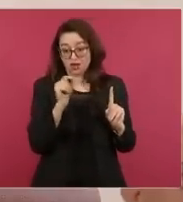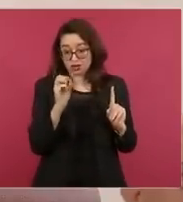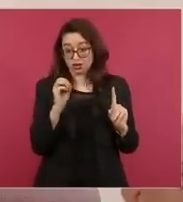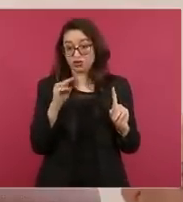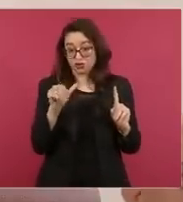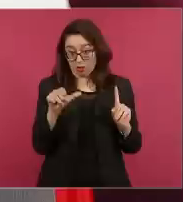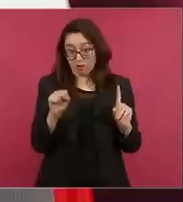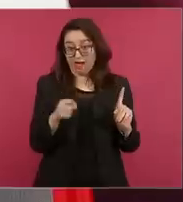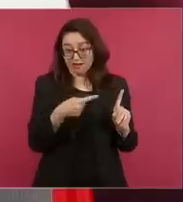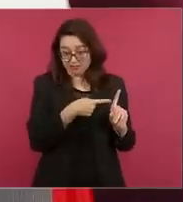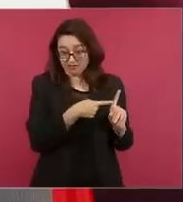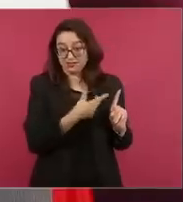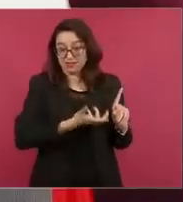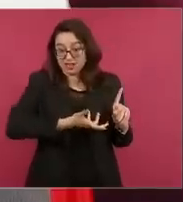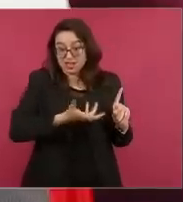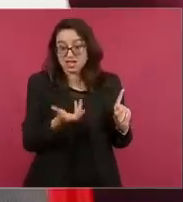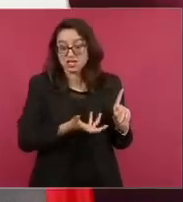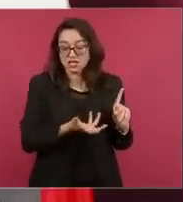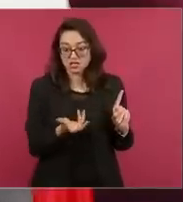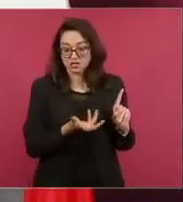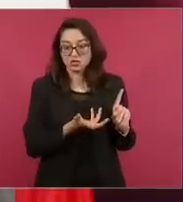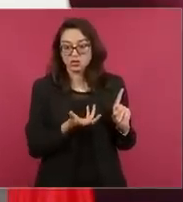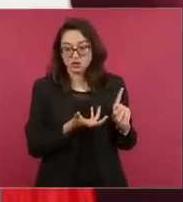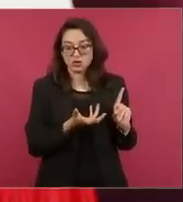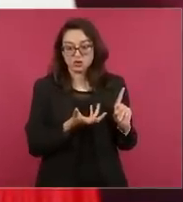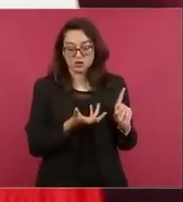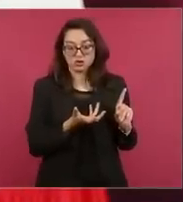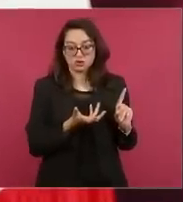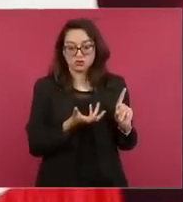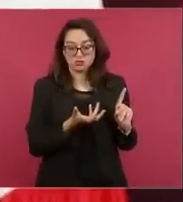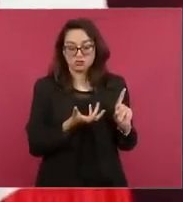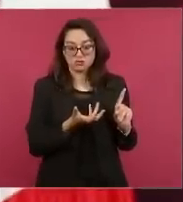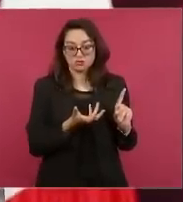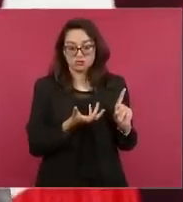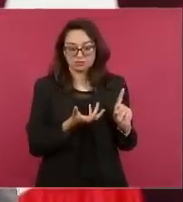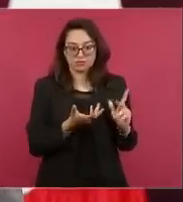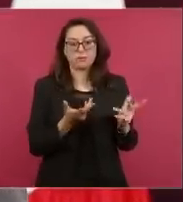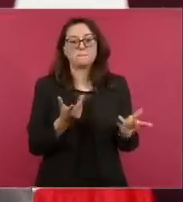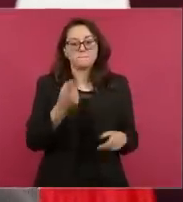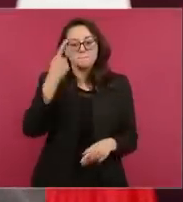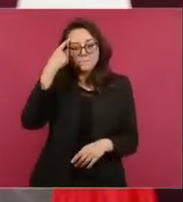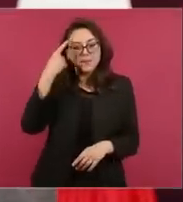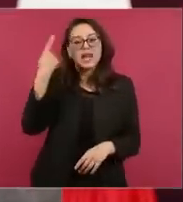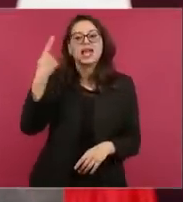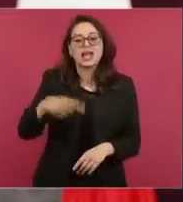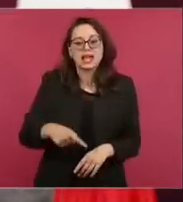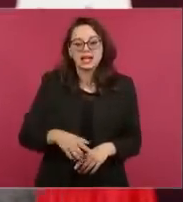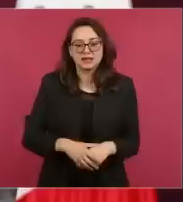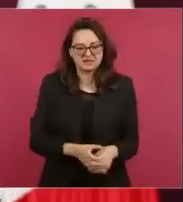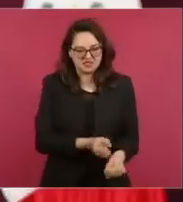torturar, sino que ayudó a